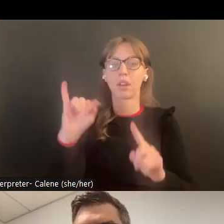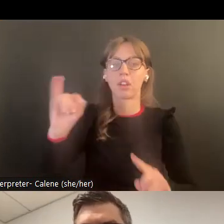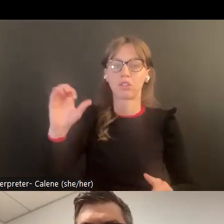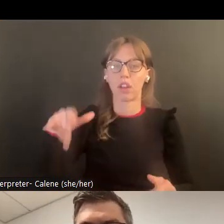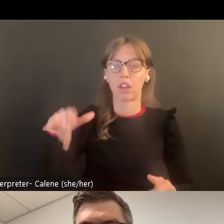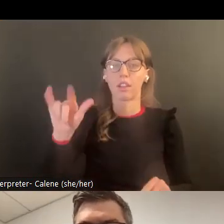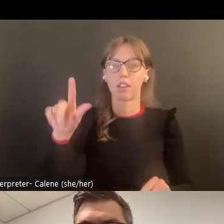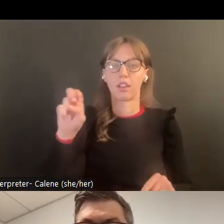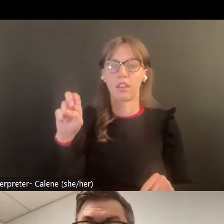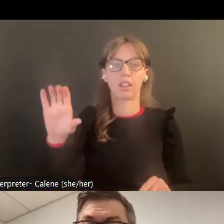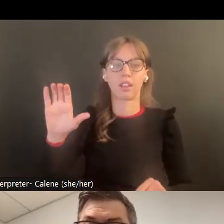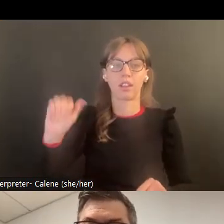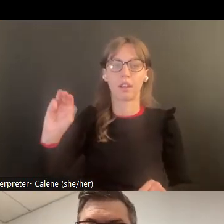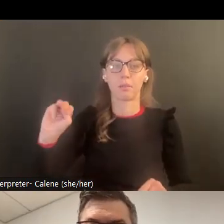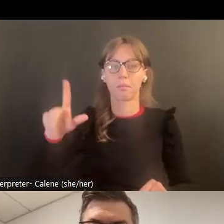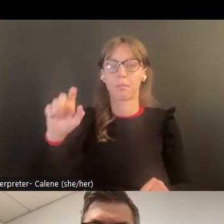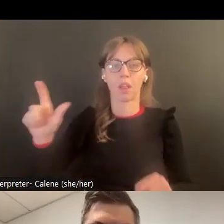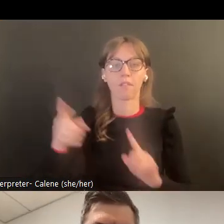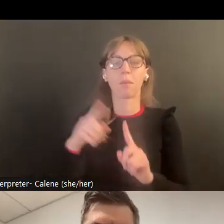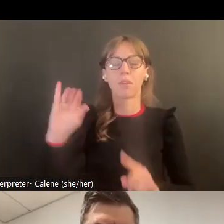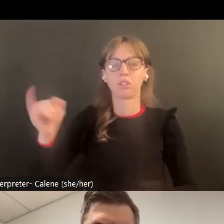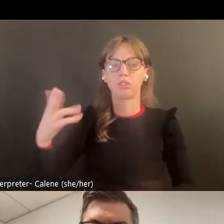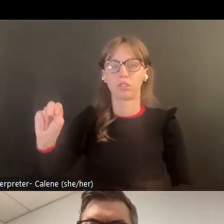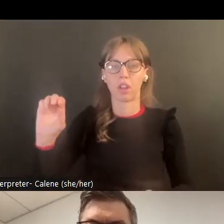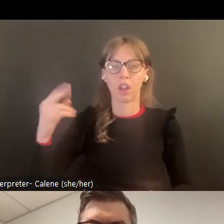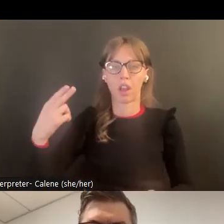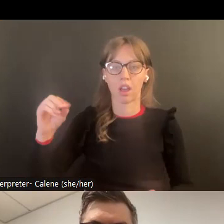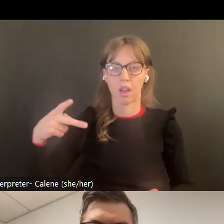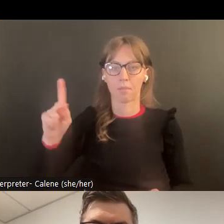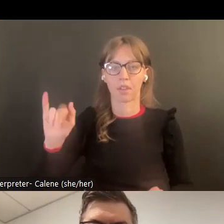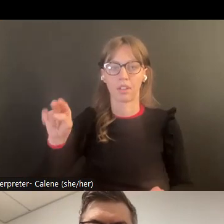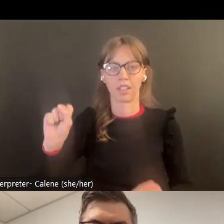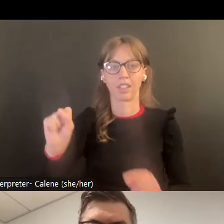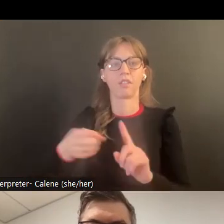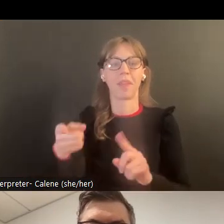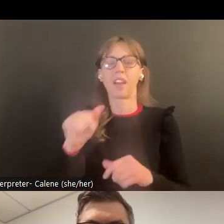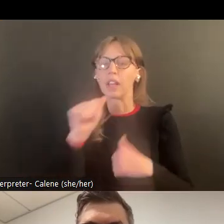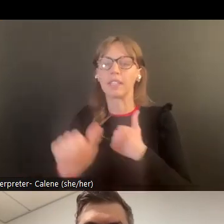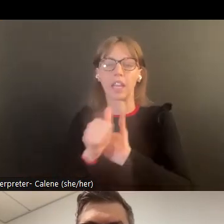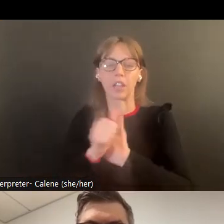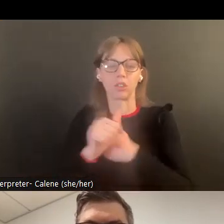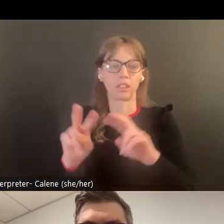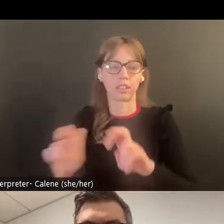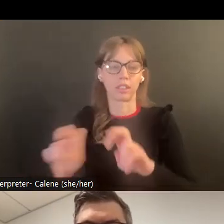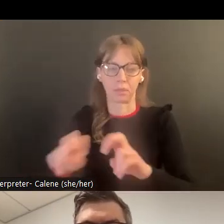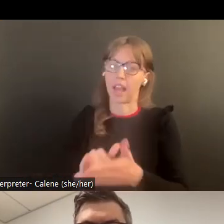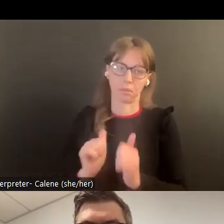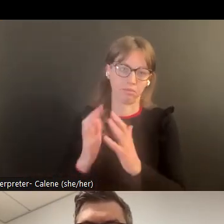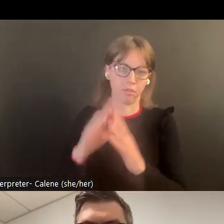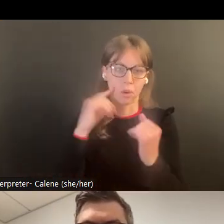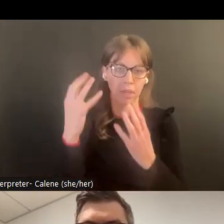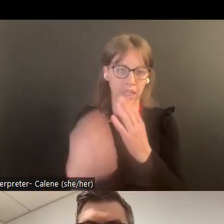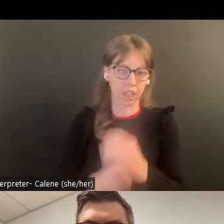en sí lo que sería, por lo que sería del